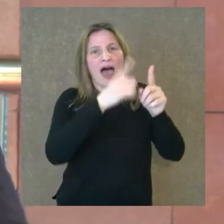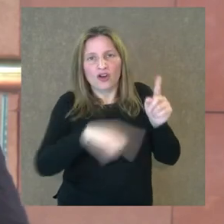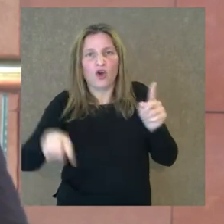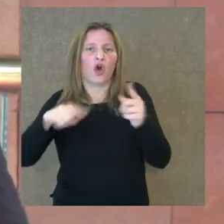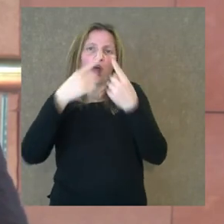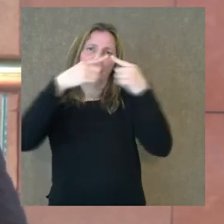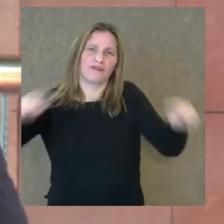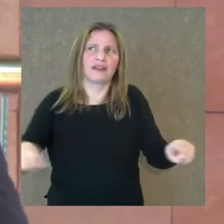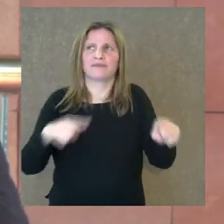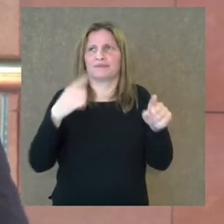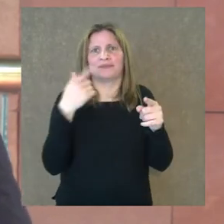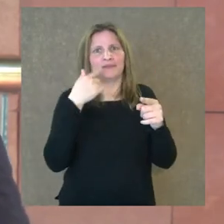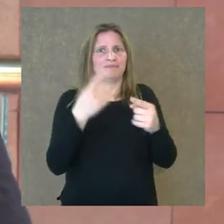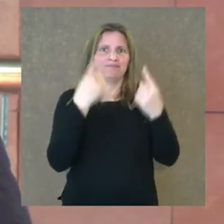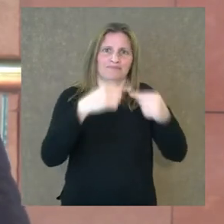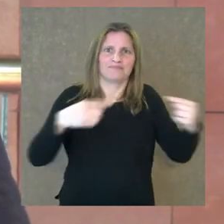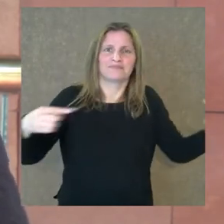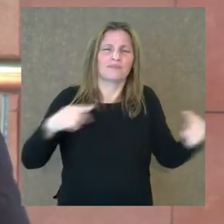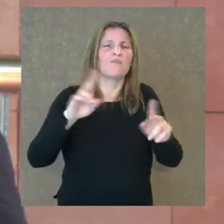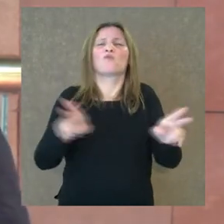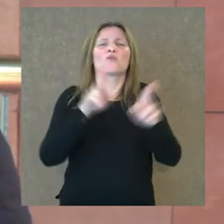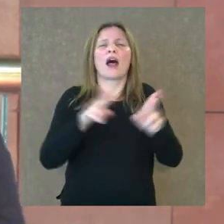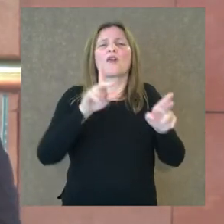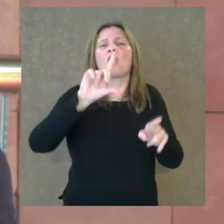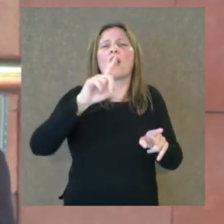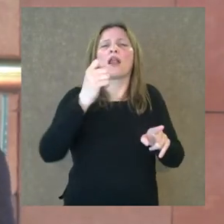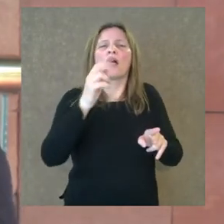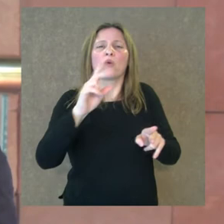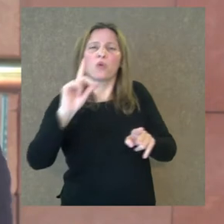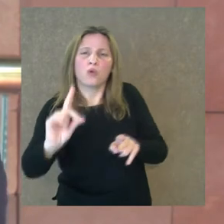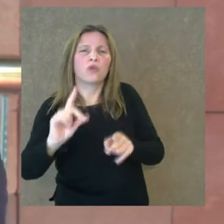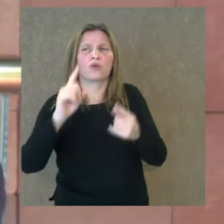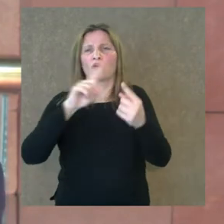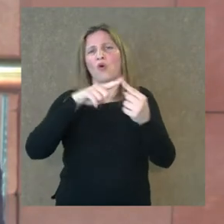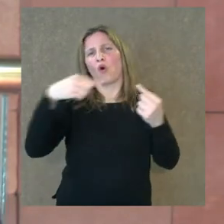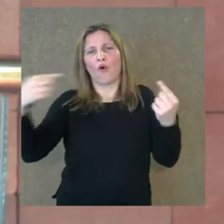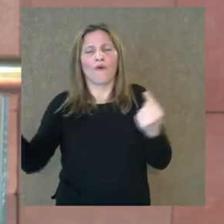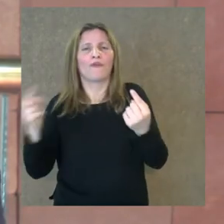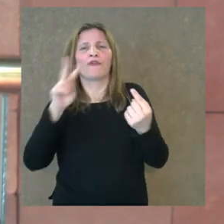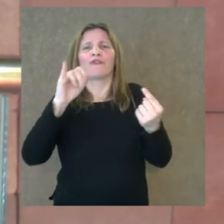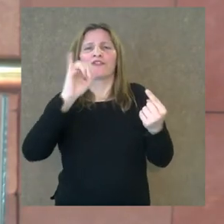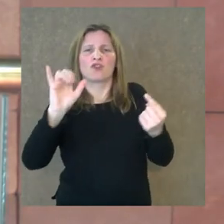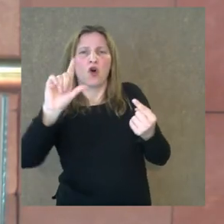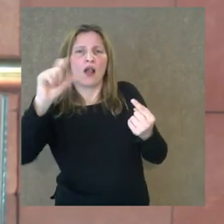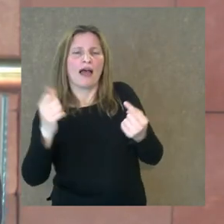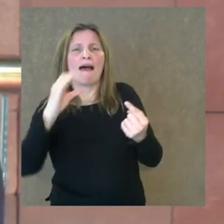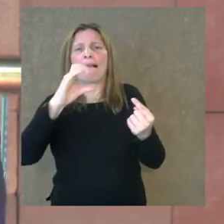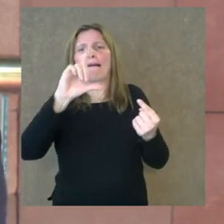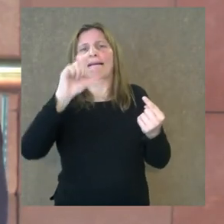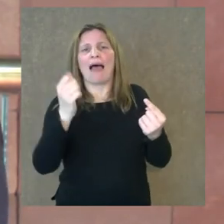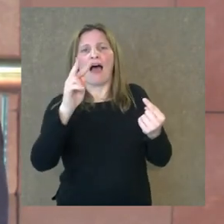Hay instrumentos rarísimos que yo ahora no se ve en una orquesta normal, como por ejemplo el archilaúd, los laúd, los claves,